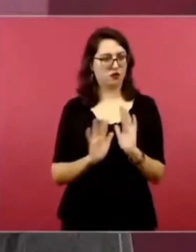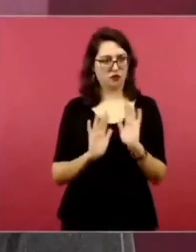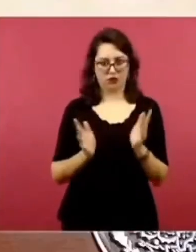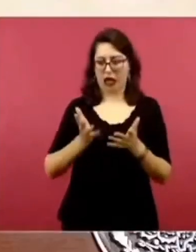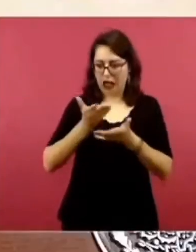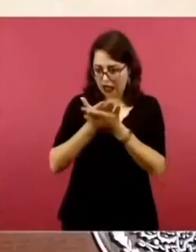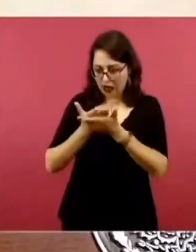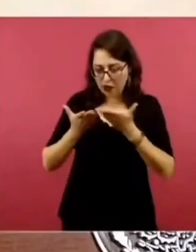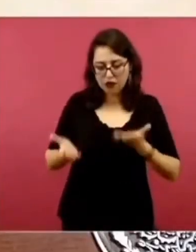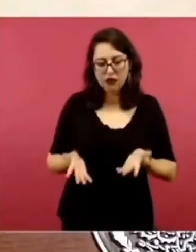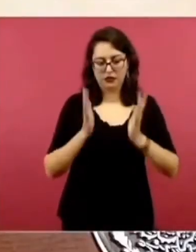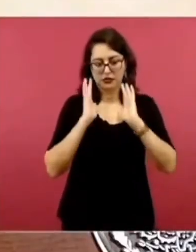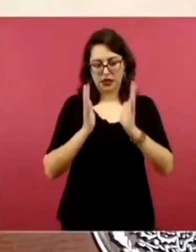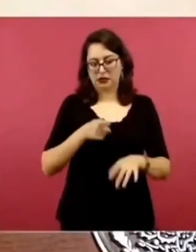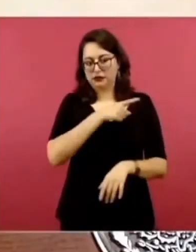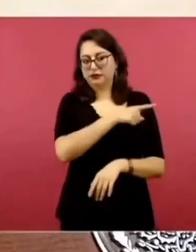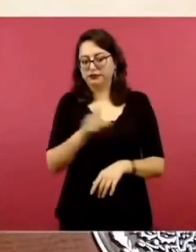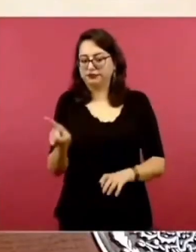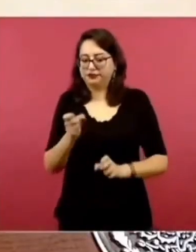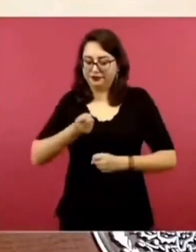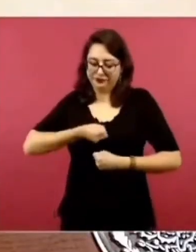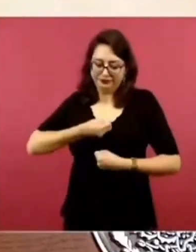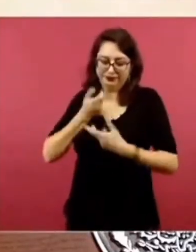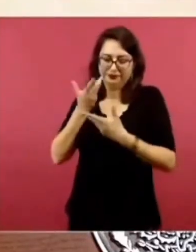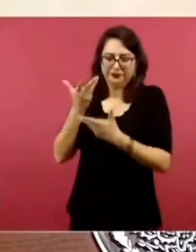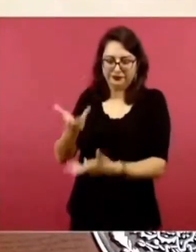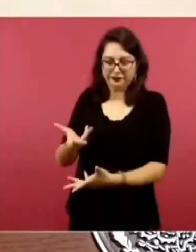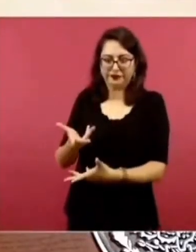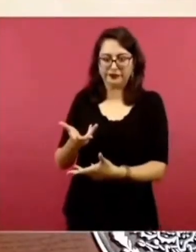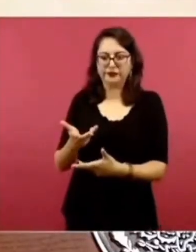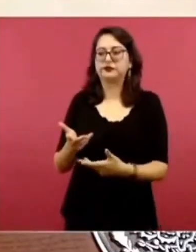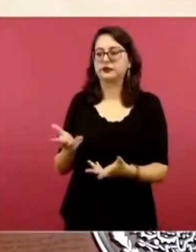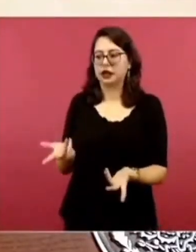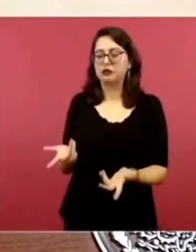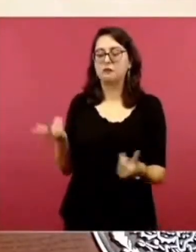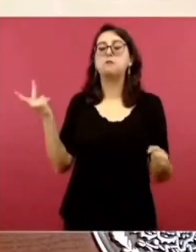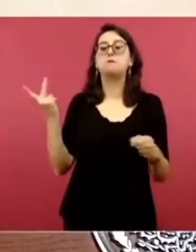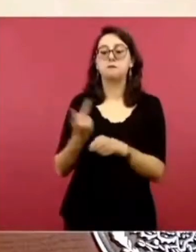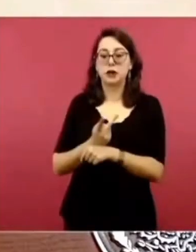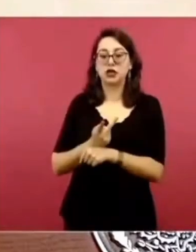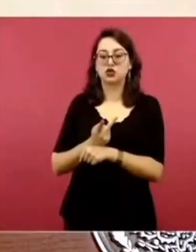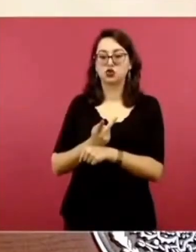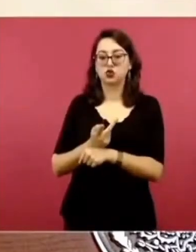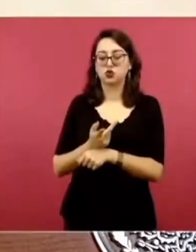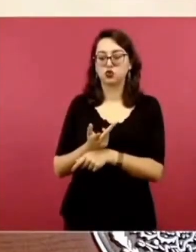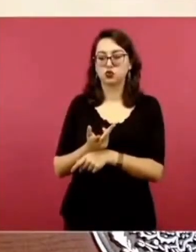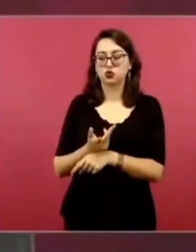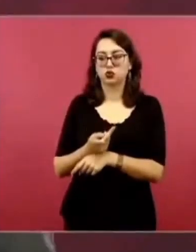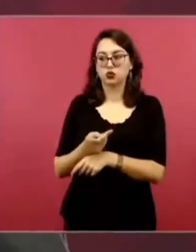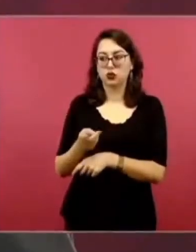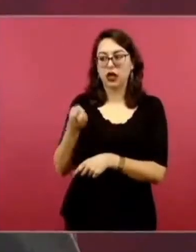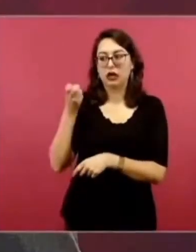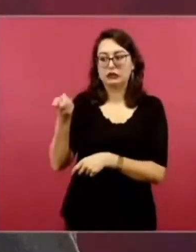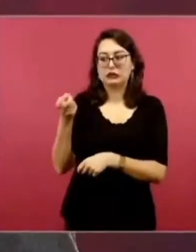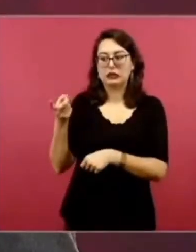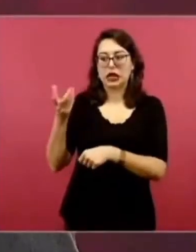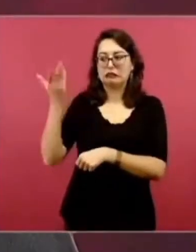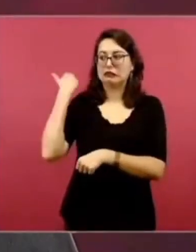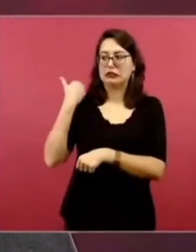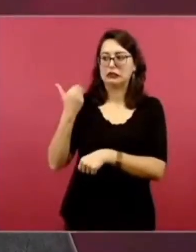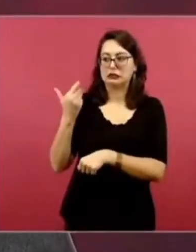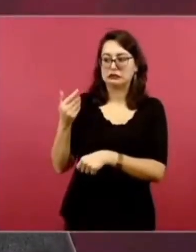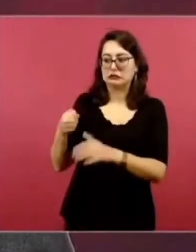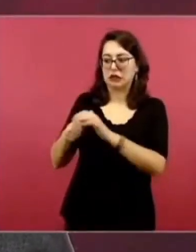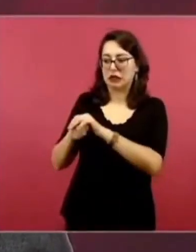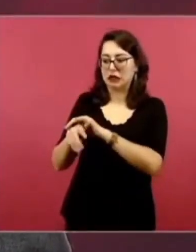a lo que sucedió. ¿y quiénes fueron los responsables?